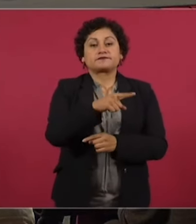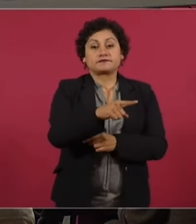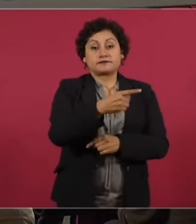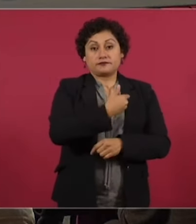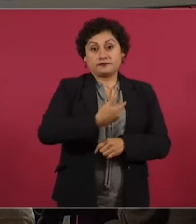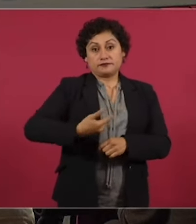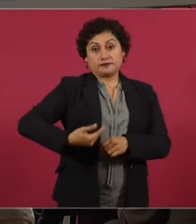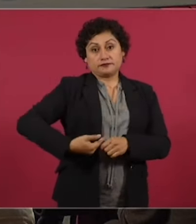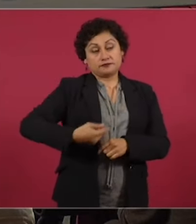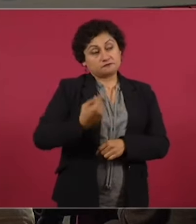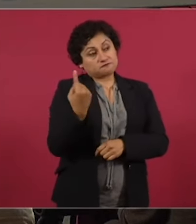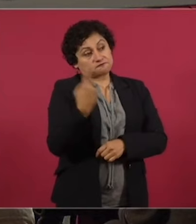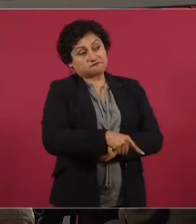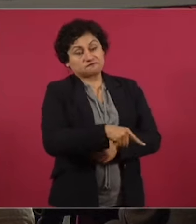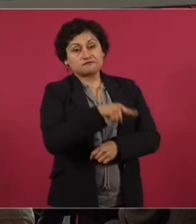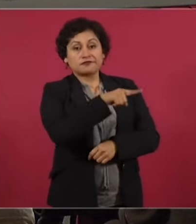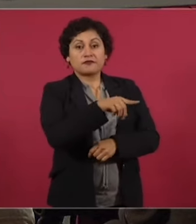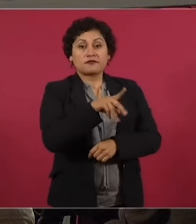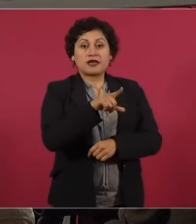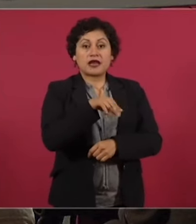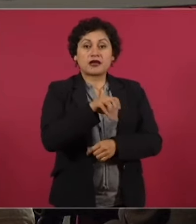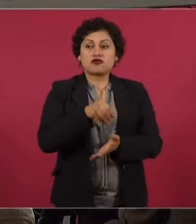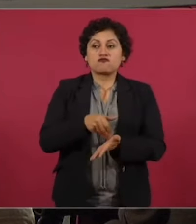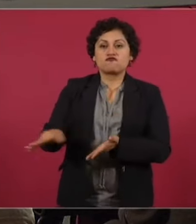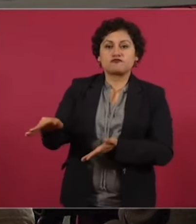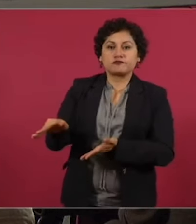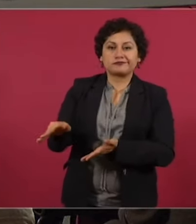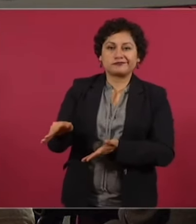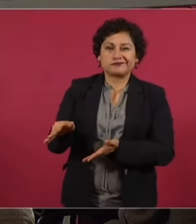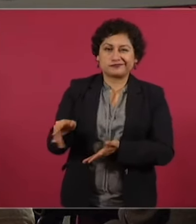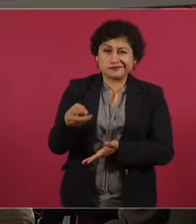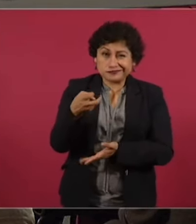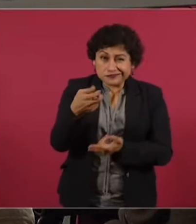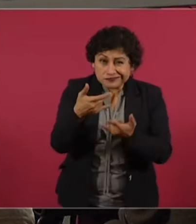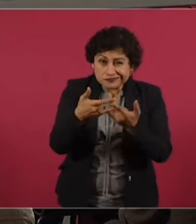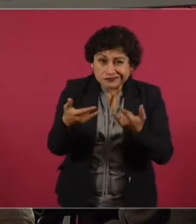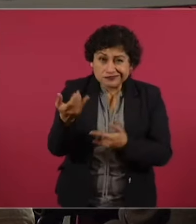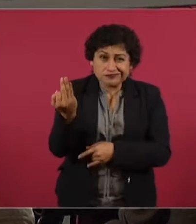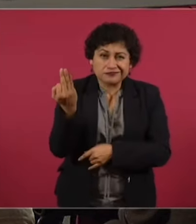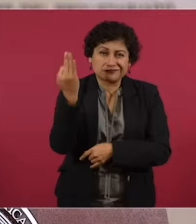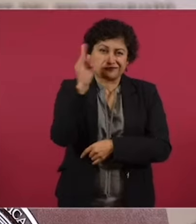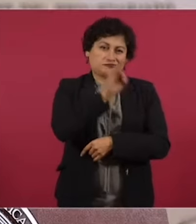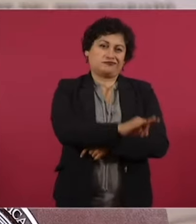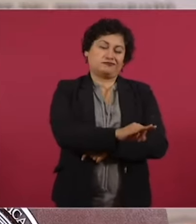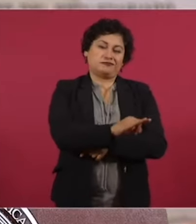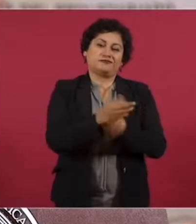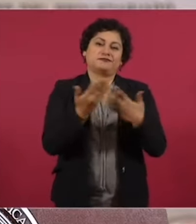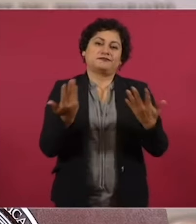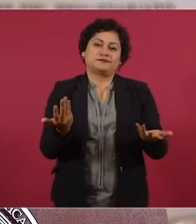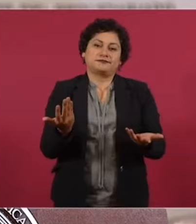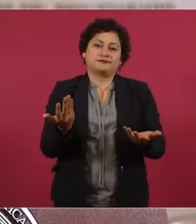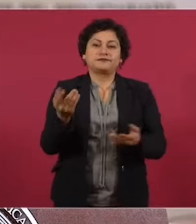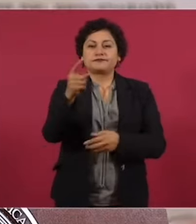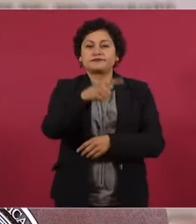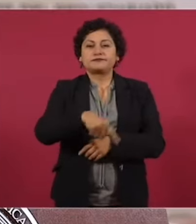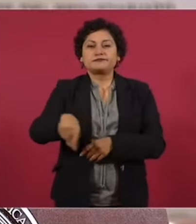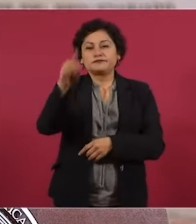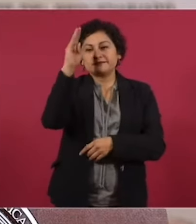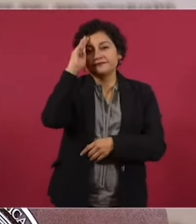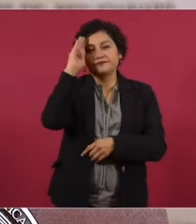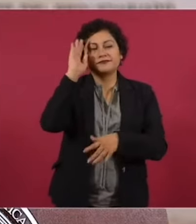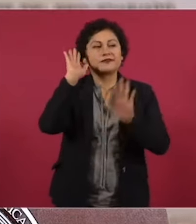lo cual es absolutamente falso. Quizás parezca muy sencillo, pero así el torrente. Sí,